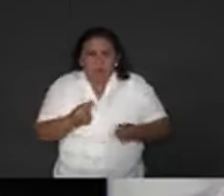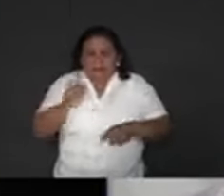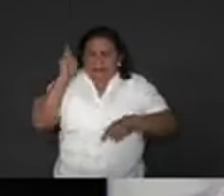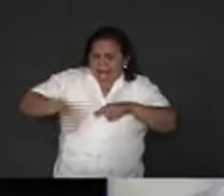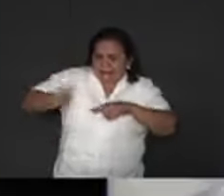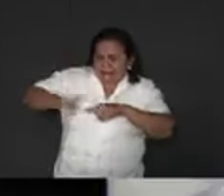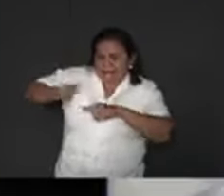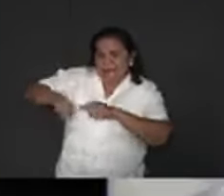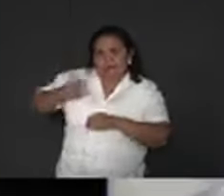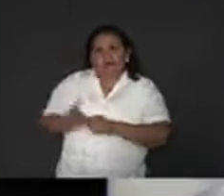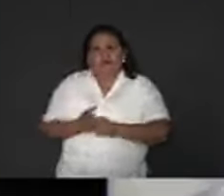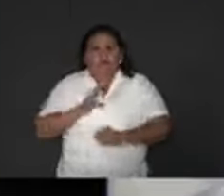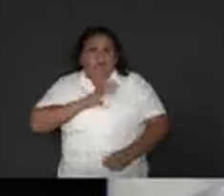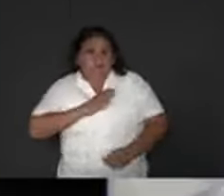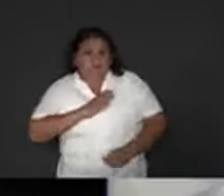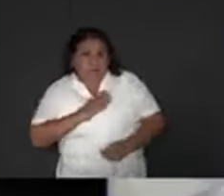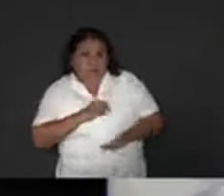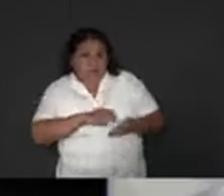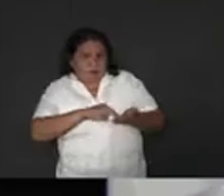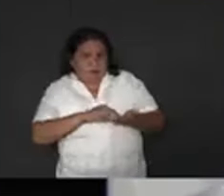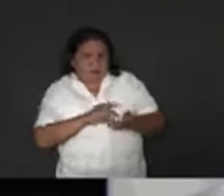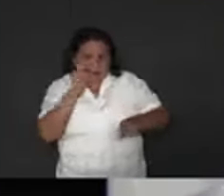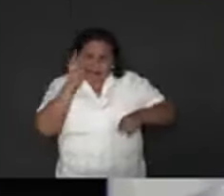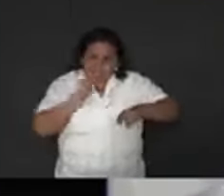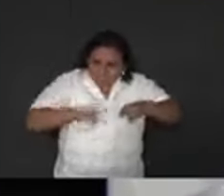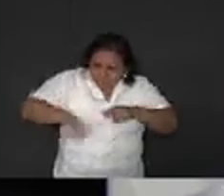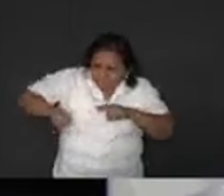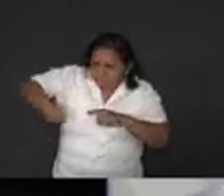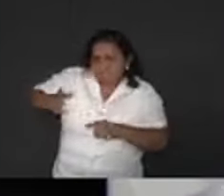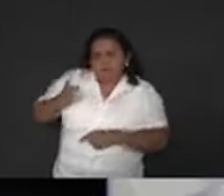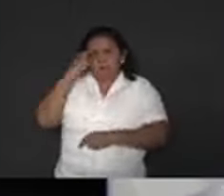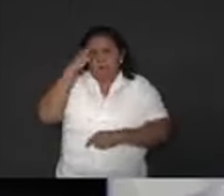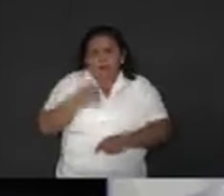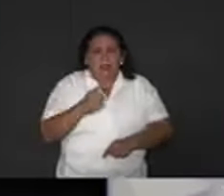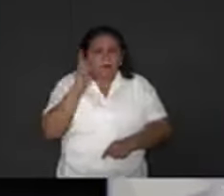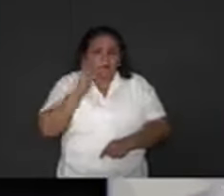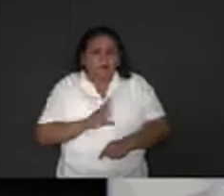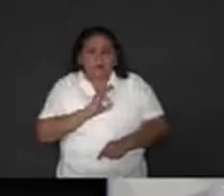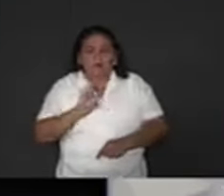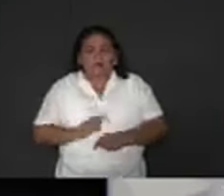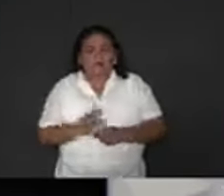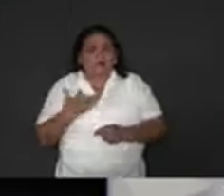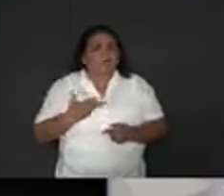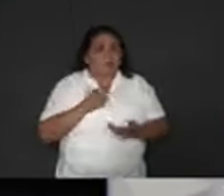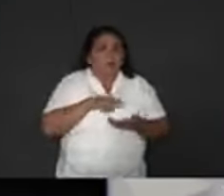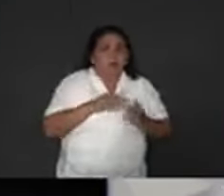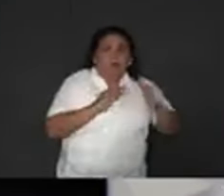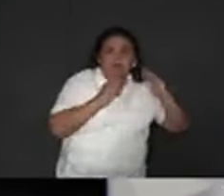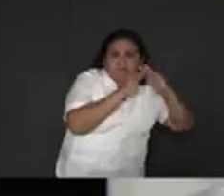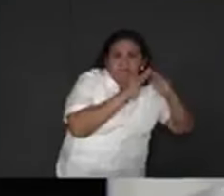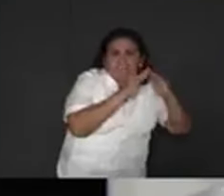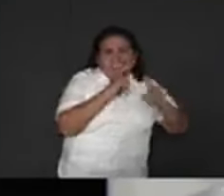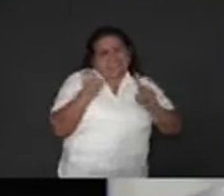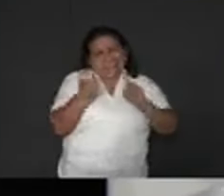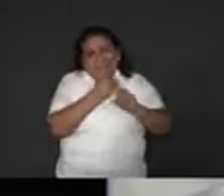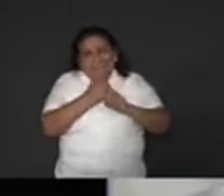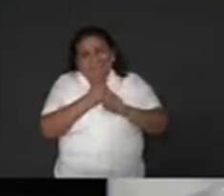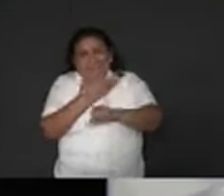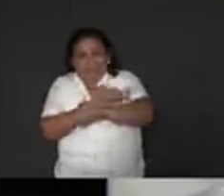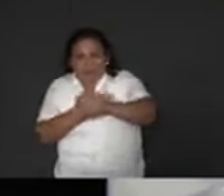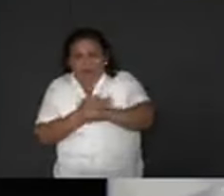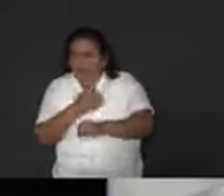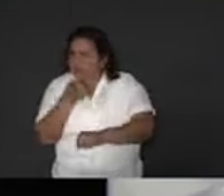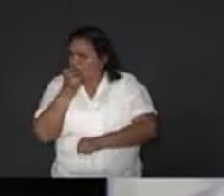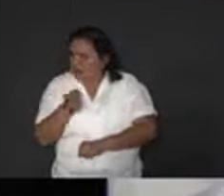cáncer para las mujeres, eliminó los apoyos para que puedan tener refugios las que son víctimas de violencia familiar.